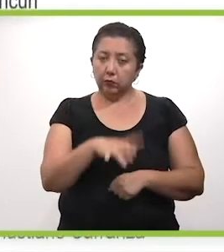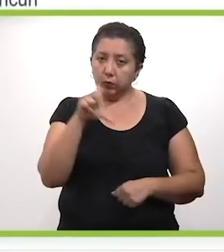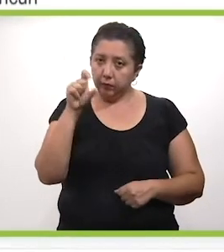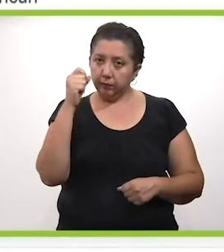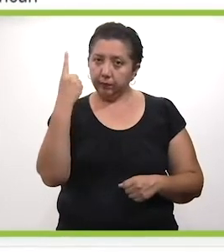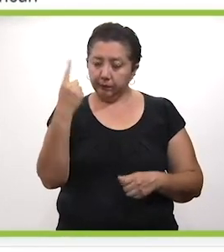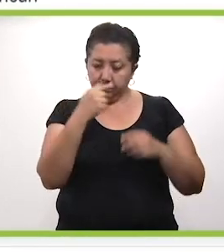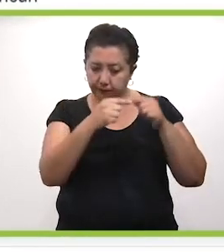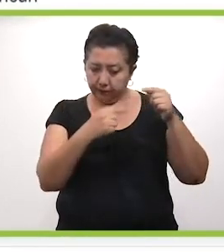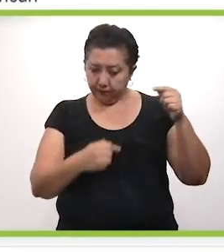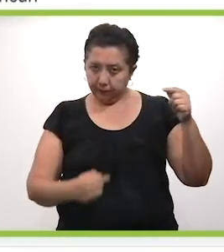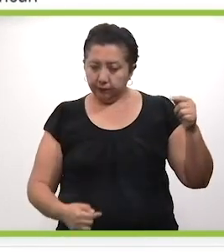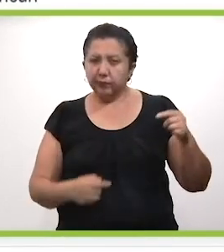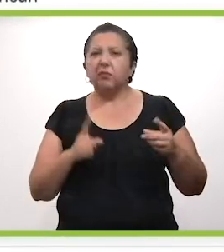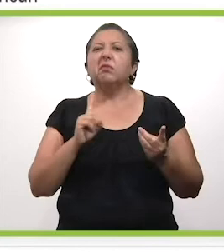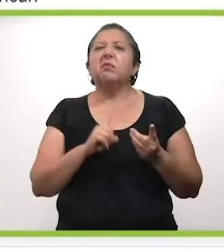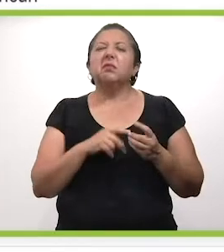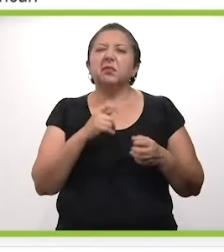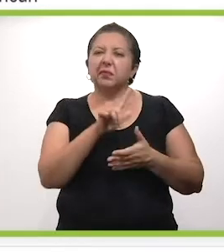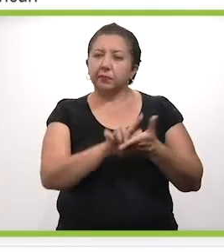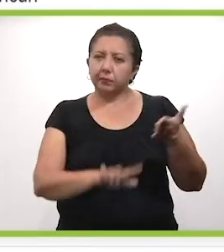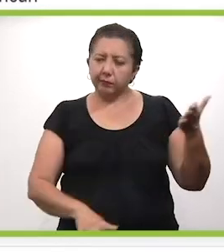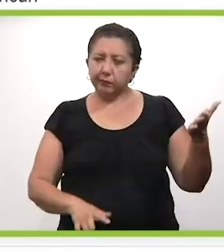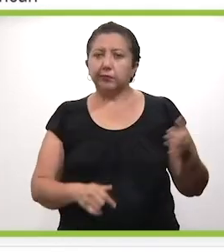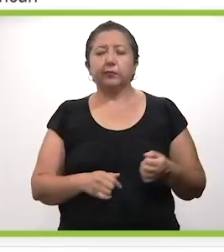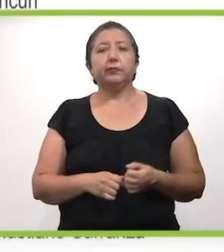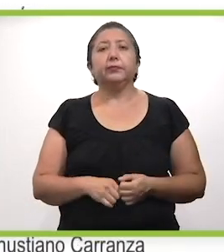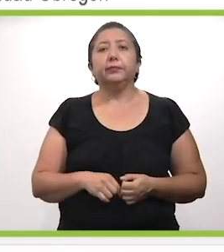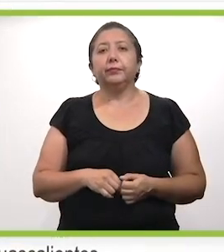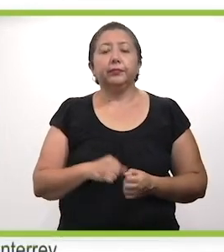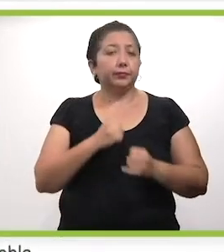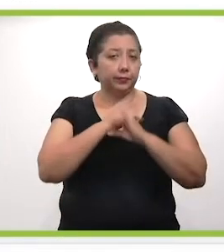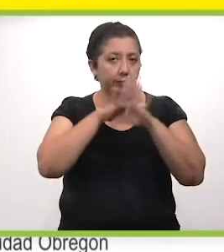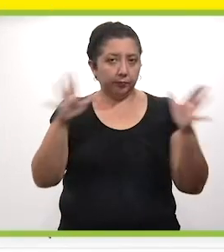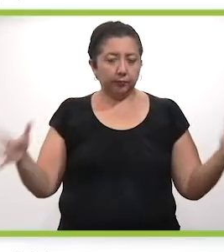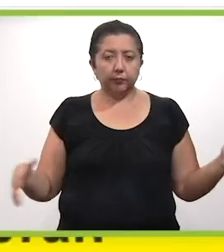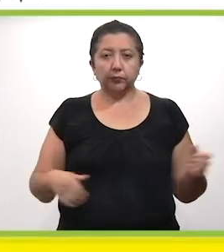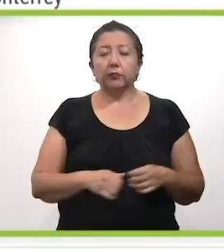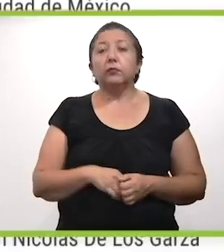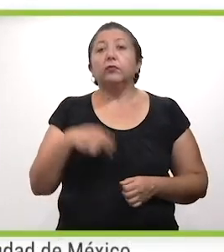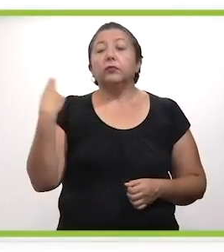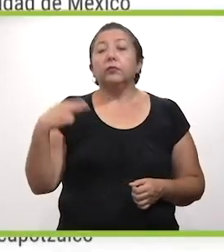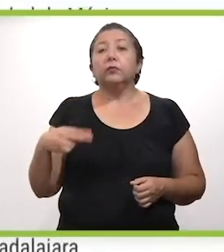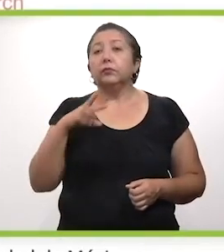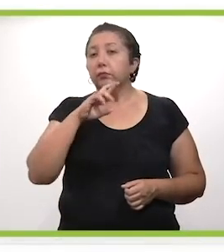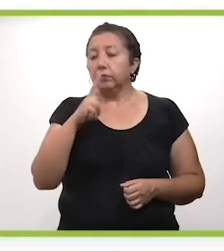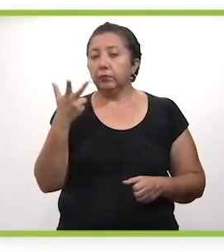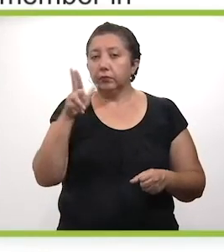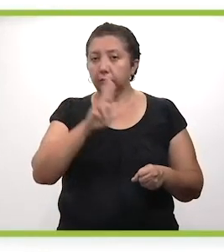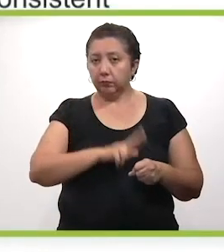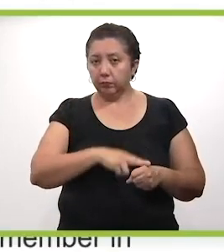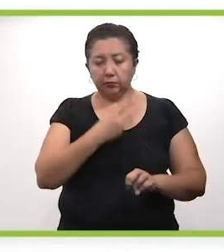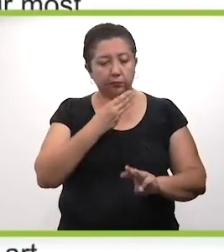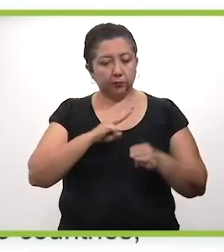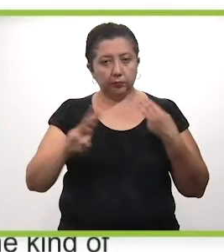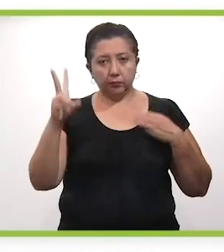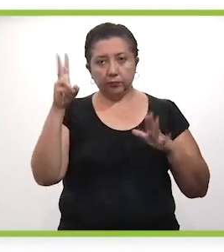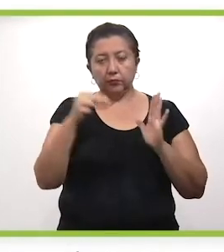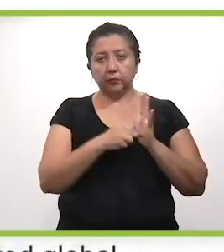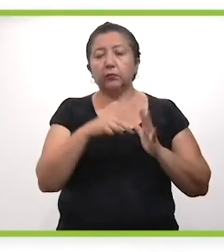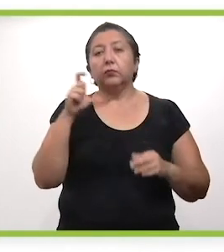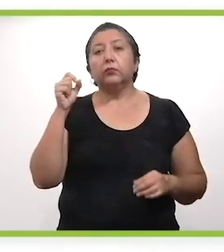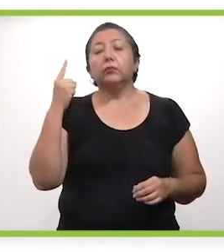Orán se encuentra en el lugar 21. ¿Dónde fue publicado este índice? Este índice fue publicado en el ranking llamado Los Mejores